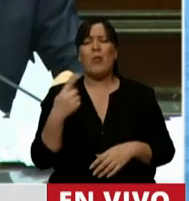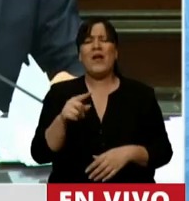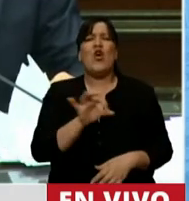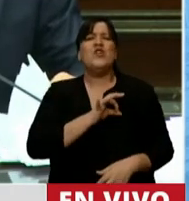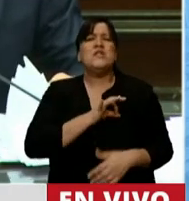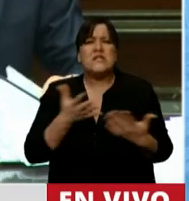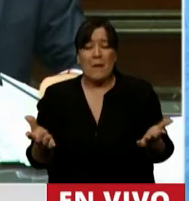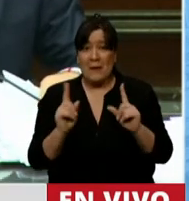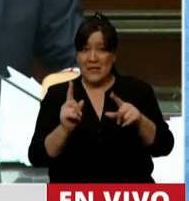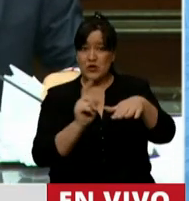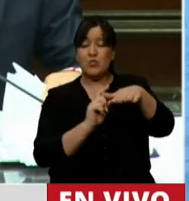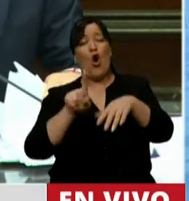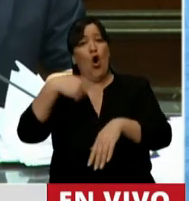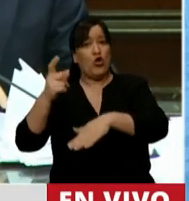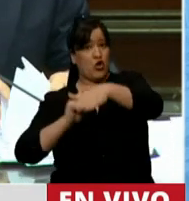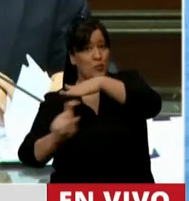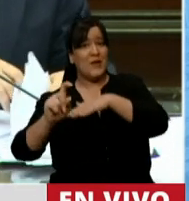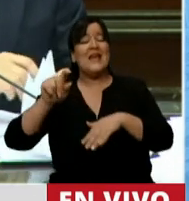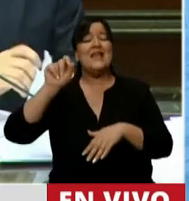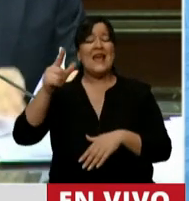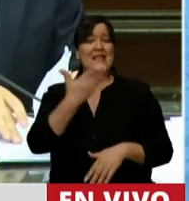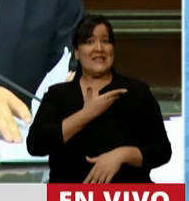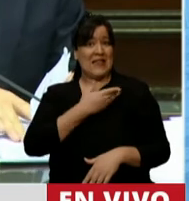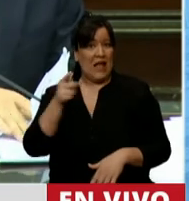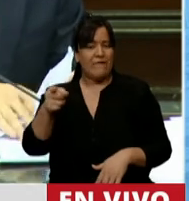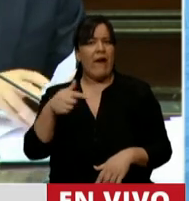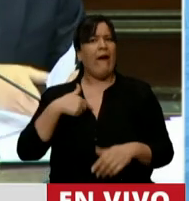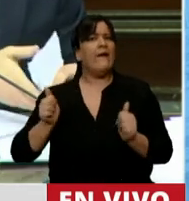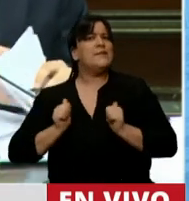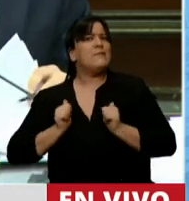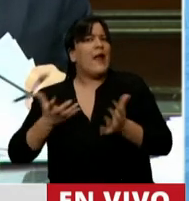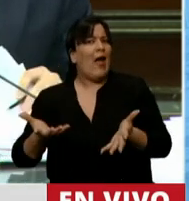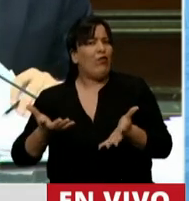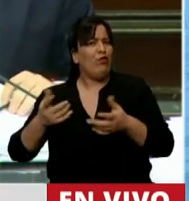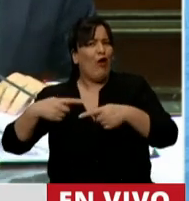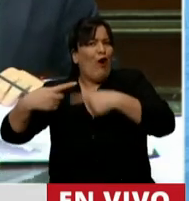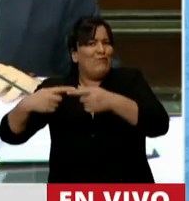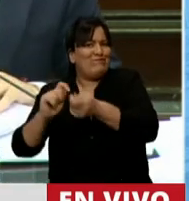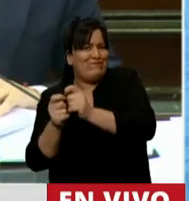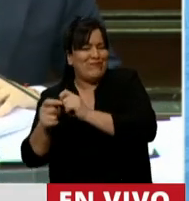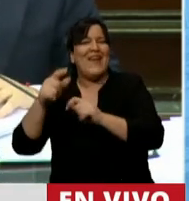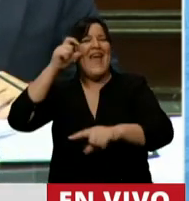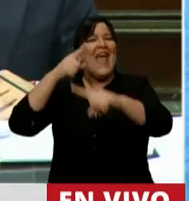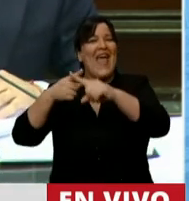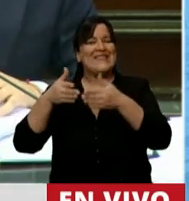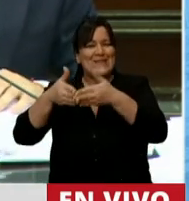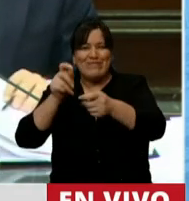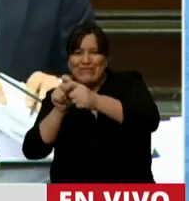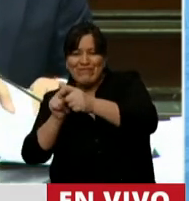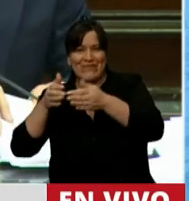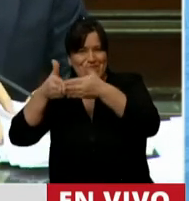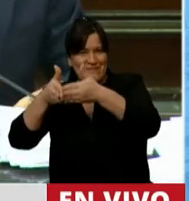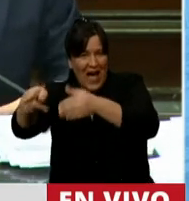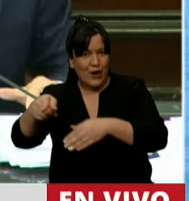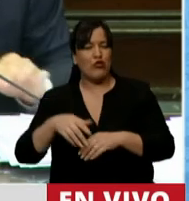saber si el Ara Santa Fe, que está ahí esperando el reciclado en el ex astillero Don Mel García,